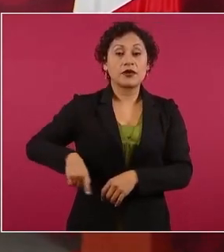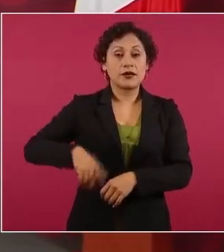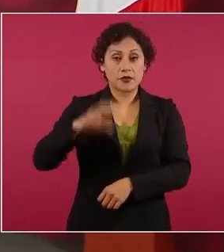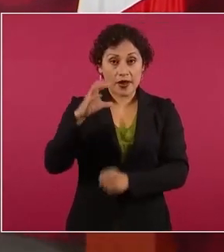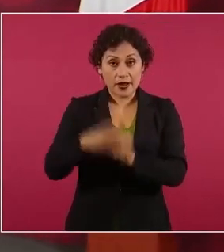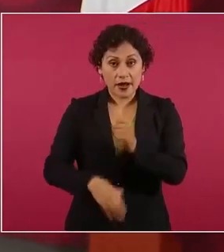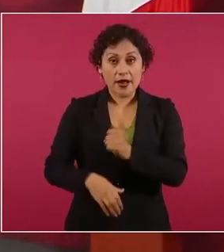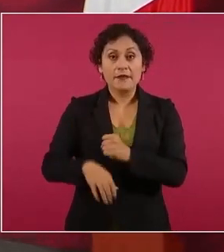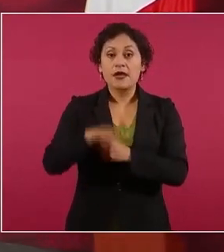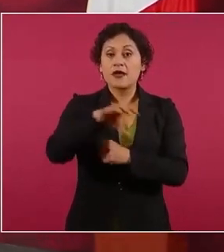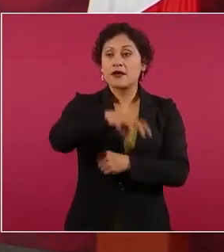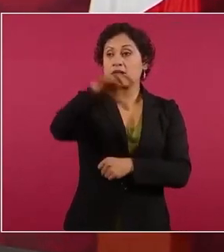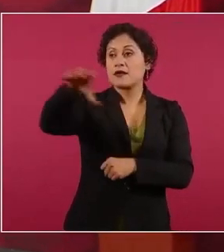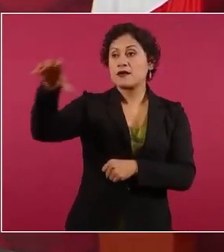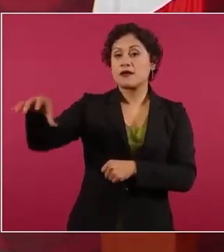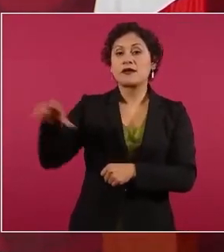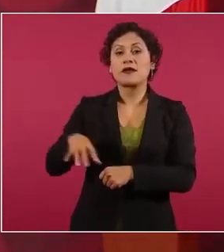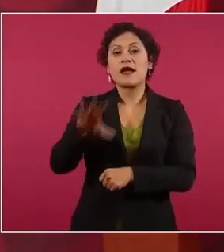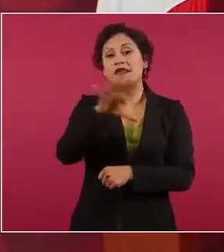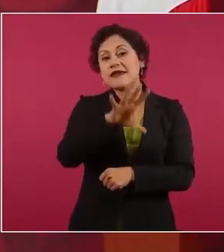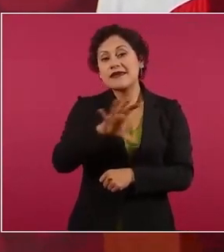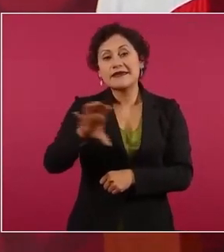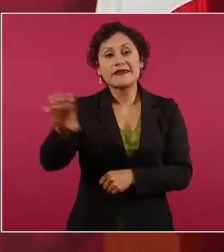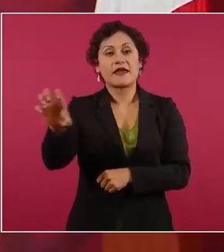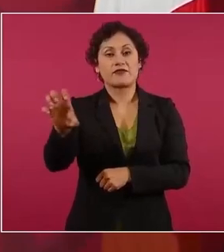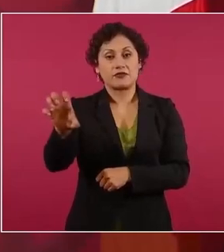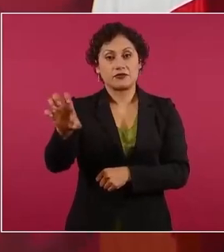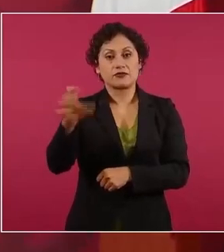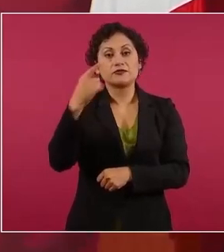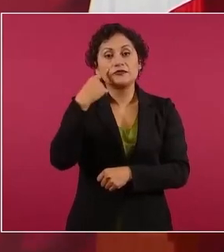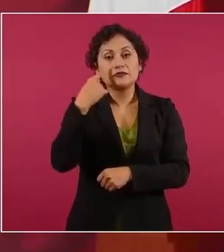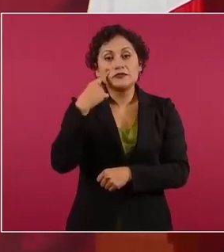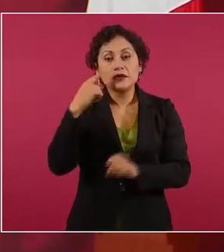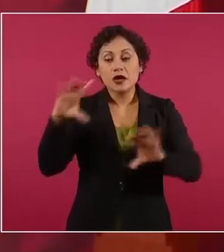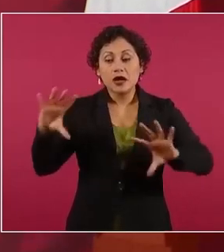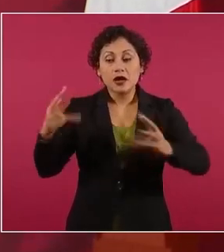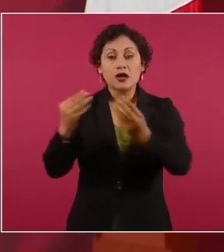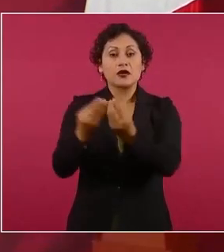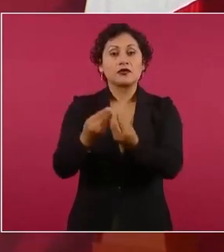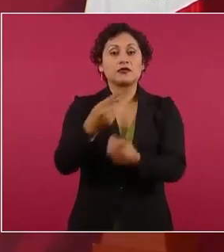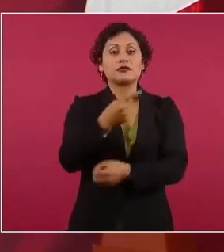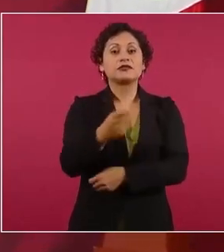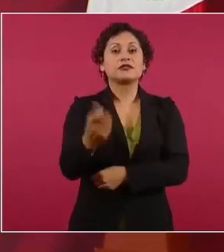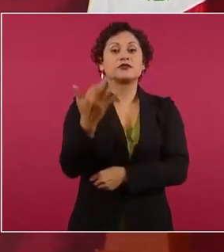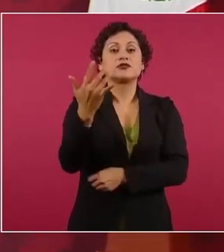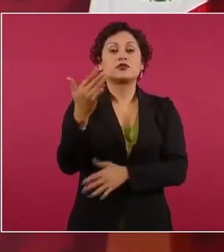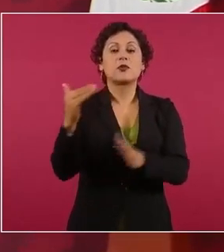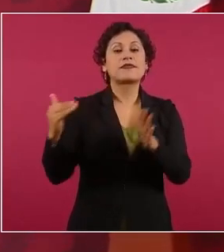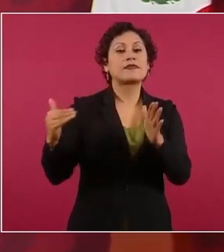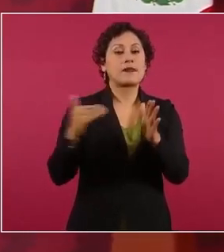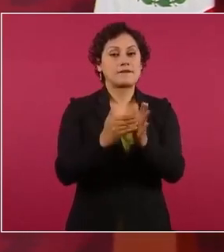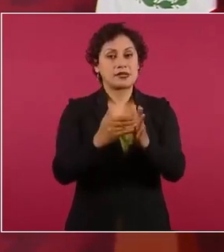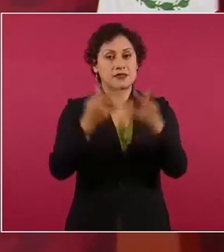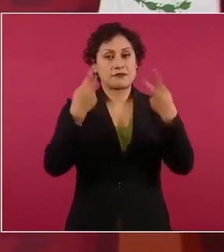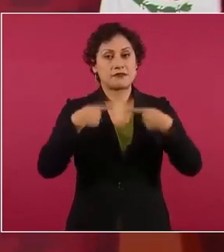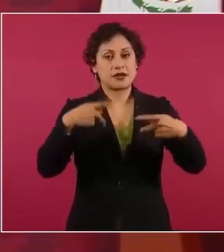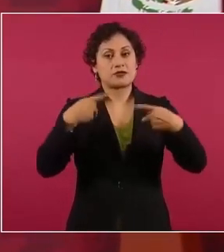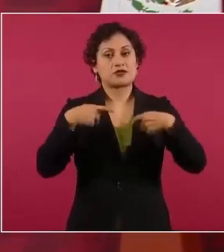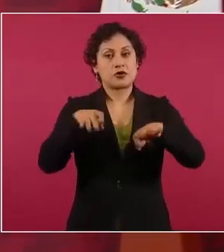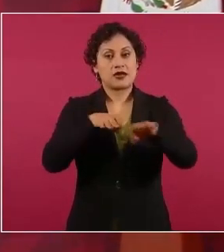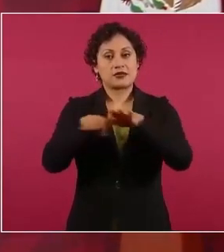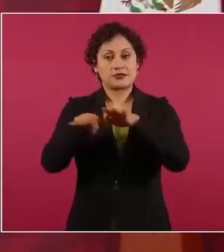van a ser 150 mil elementos de la guardia nacional más